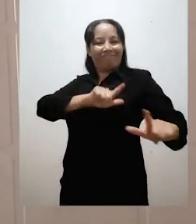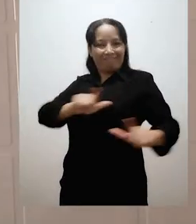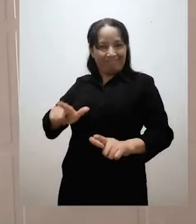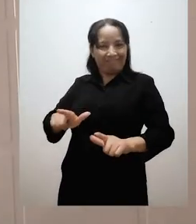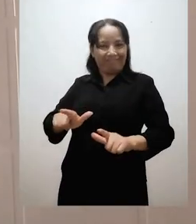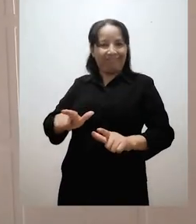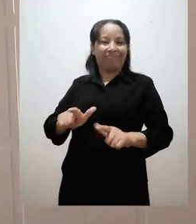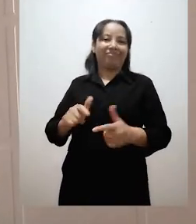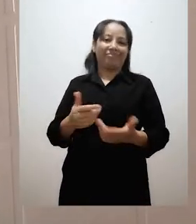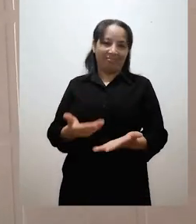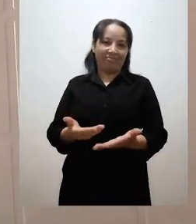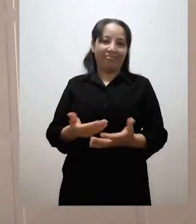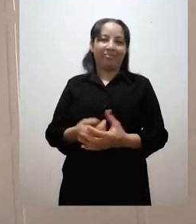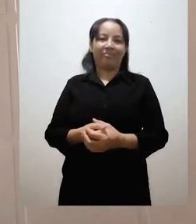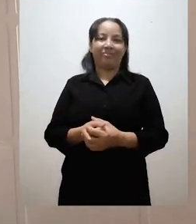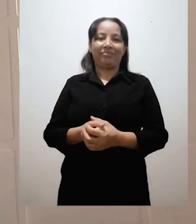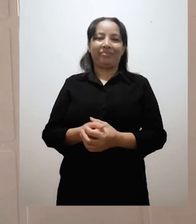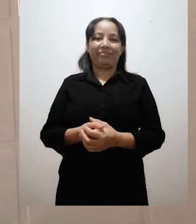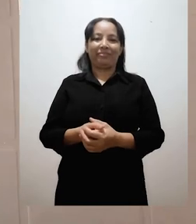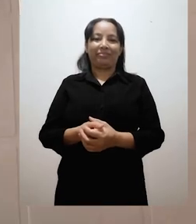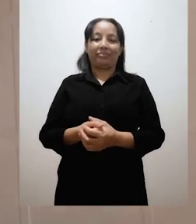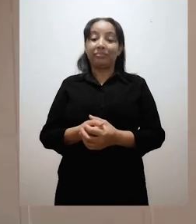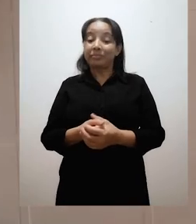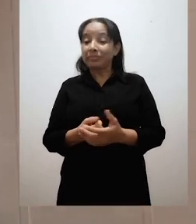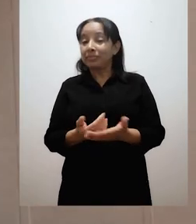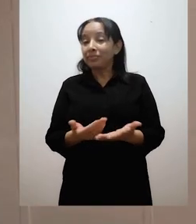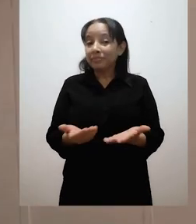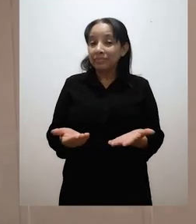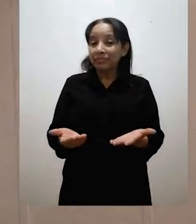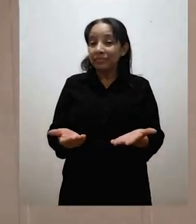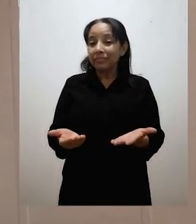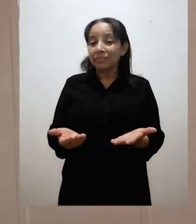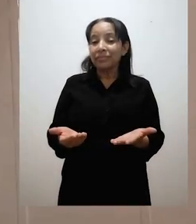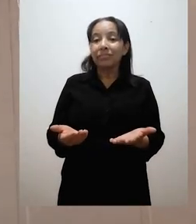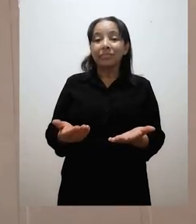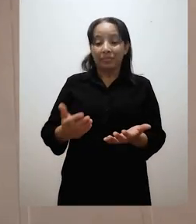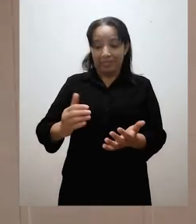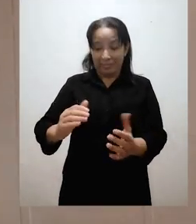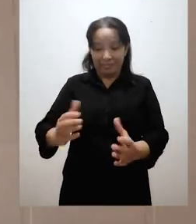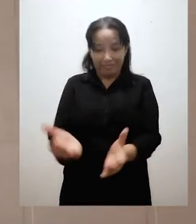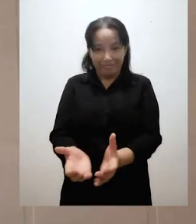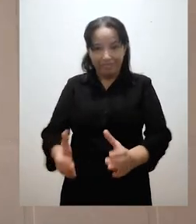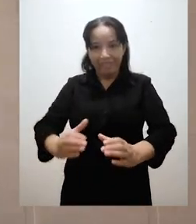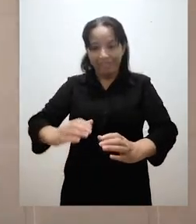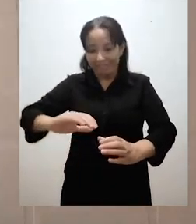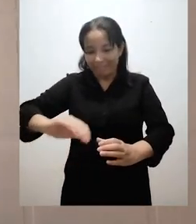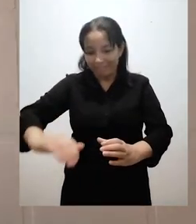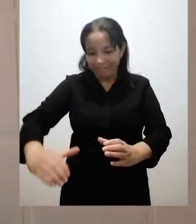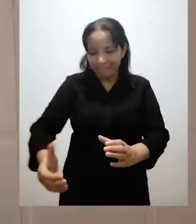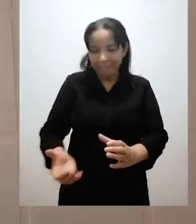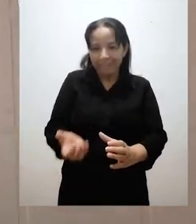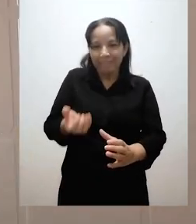Ahora, a sacar nuestra mezcla del recipiente hondo.